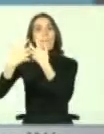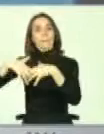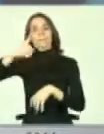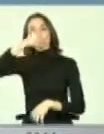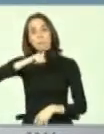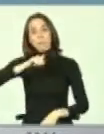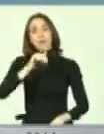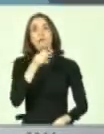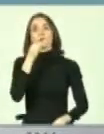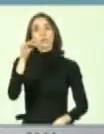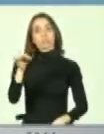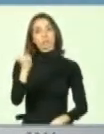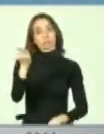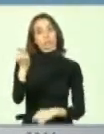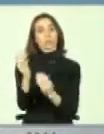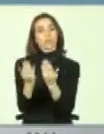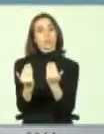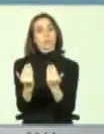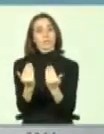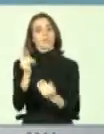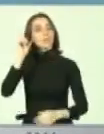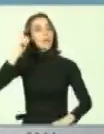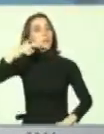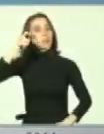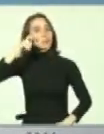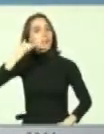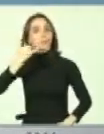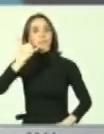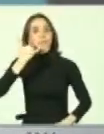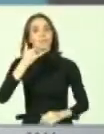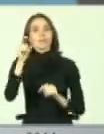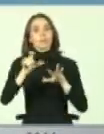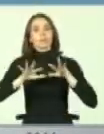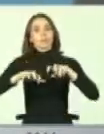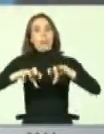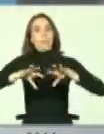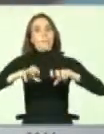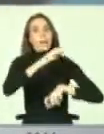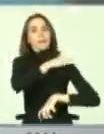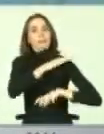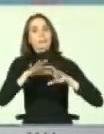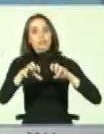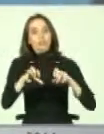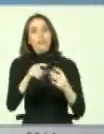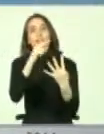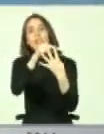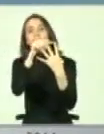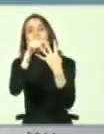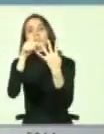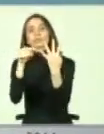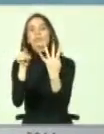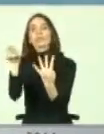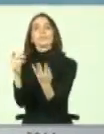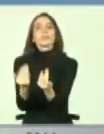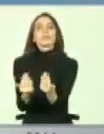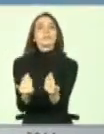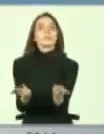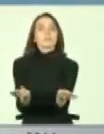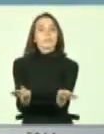decirle, mire, usted requiere de telefonista, usted requiere de masoterapista, usted requiere de tal o cual, verdad,